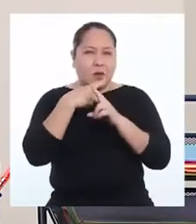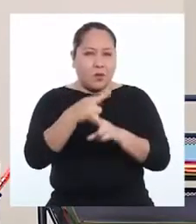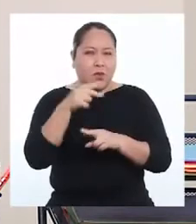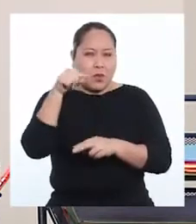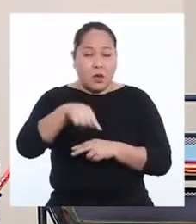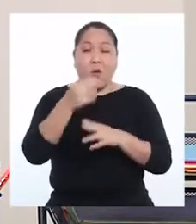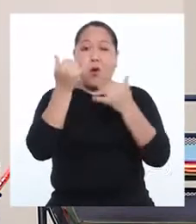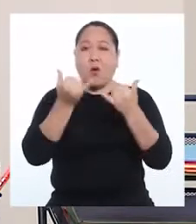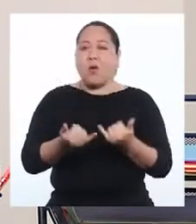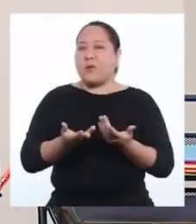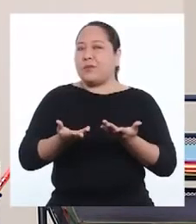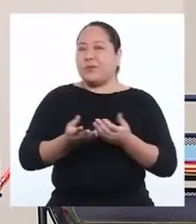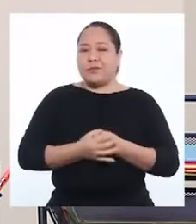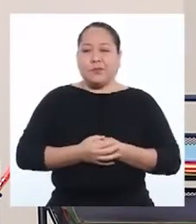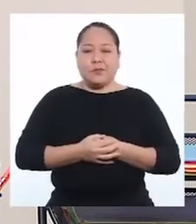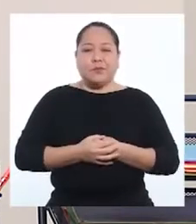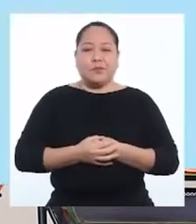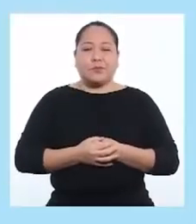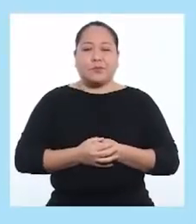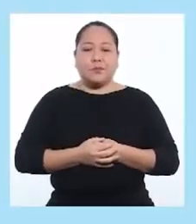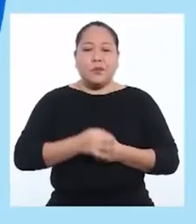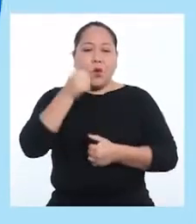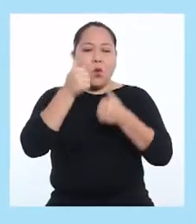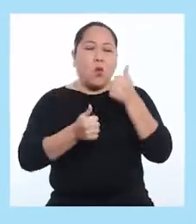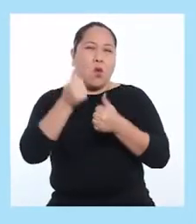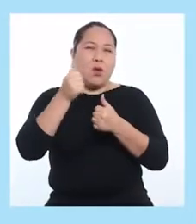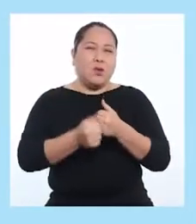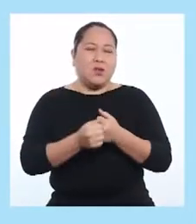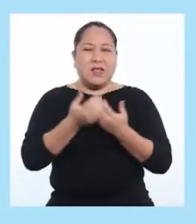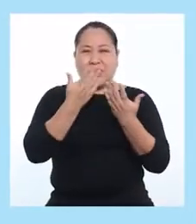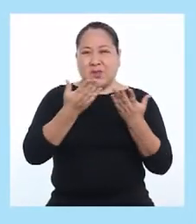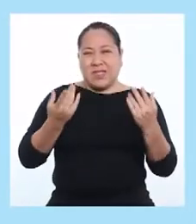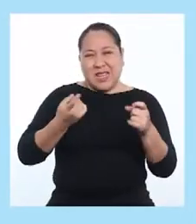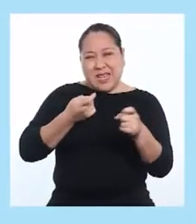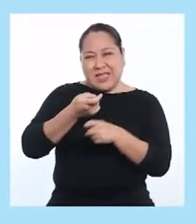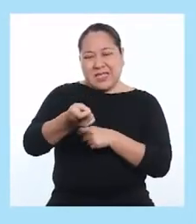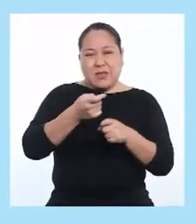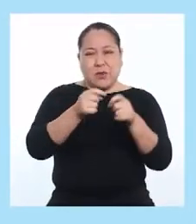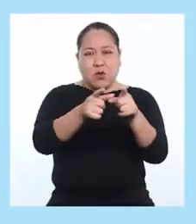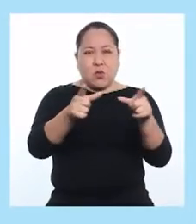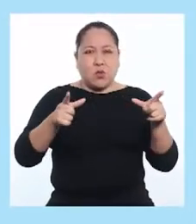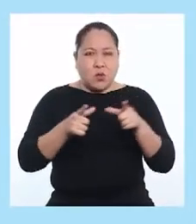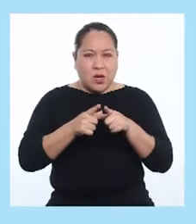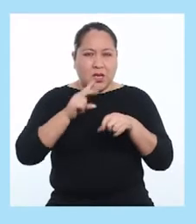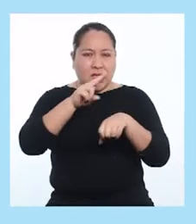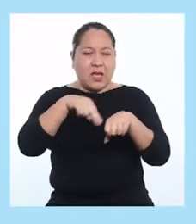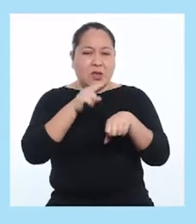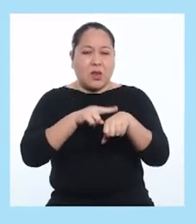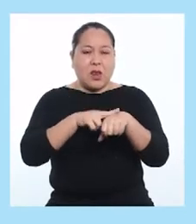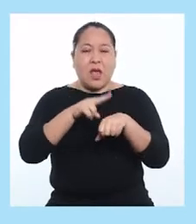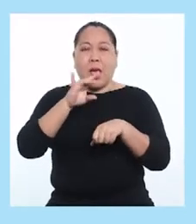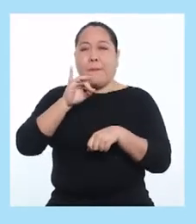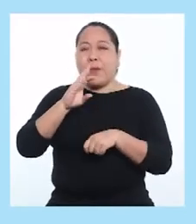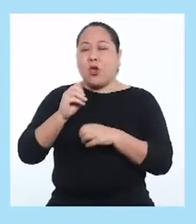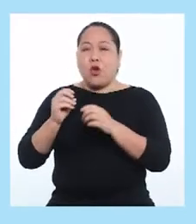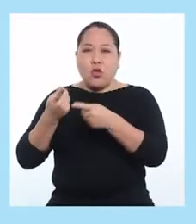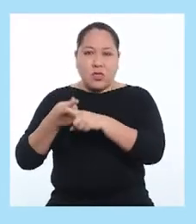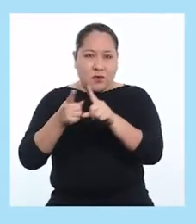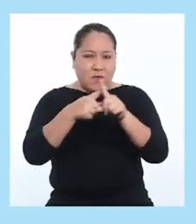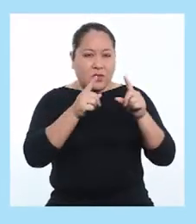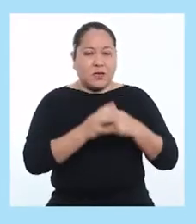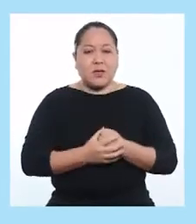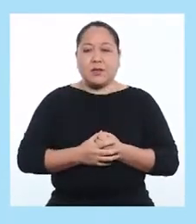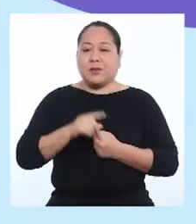que responderemos hoy es... ¿Cuáles son los factores que afectan los espacios naturales y la biodiversidad?